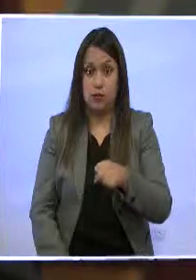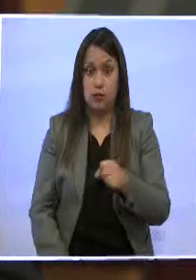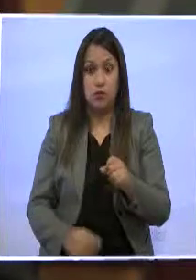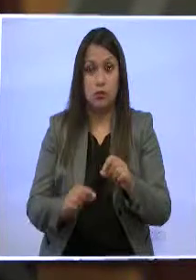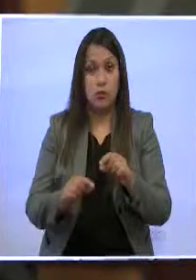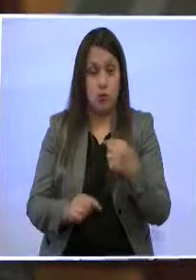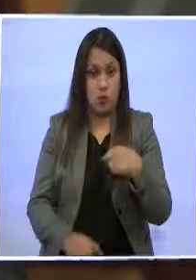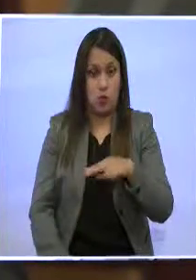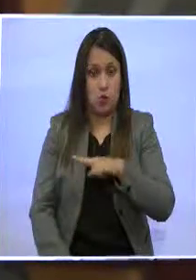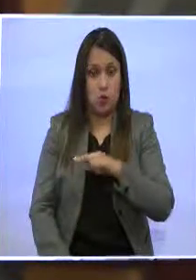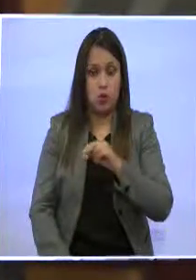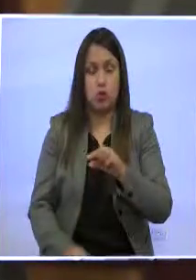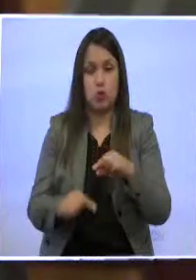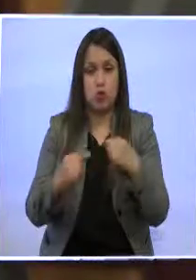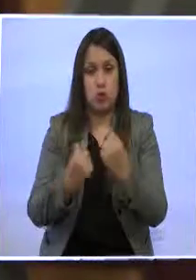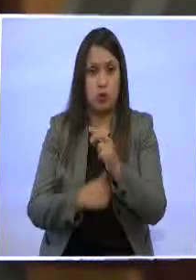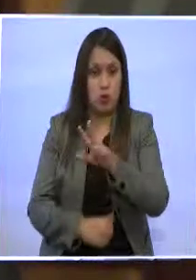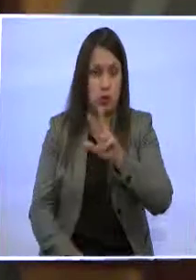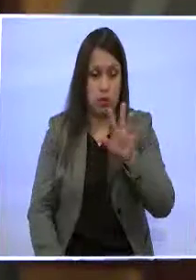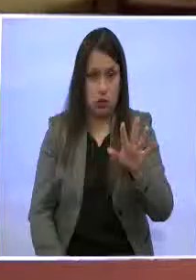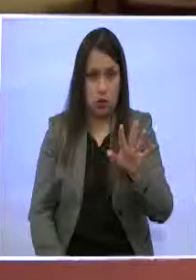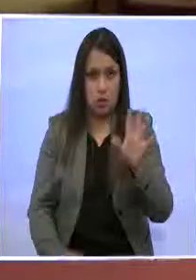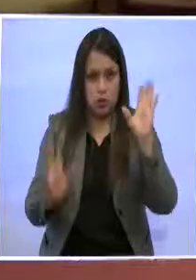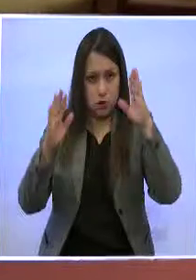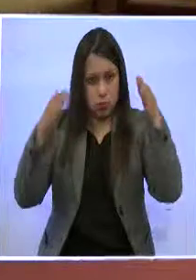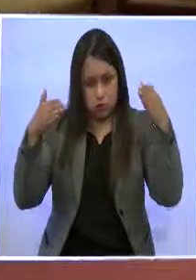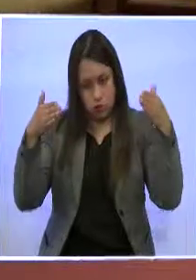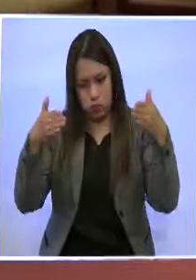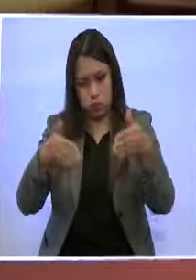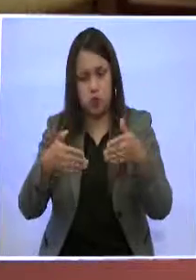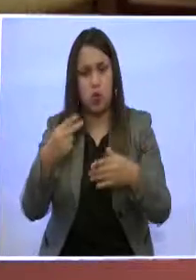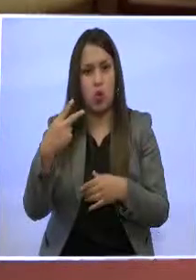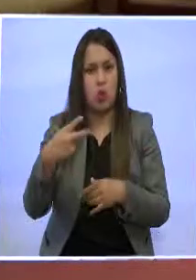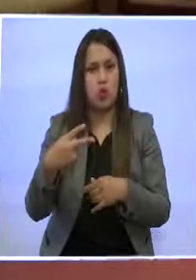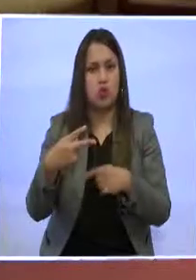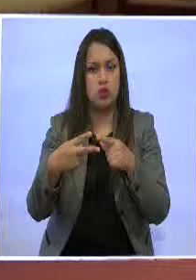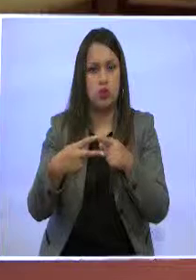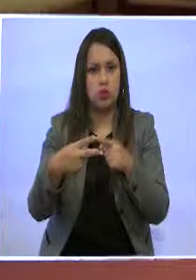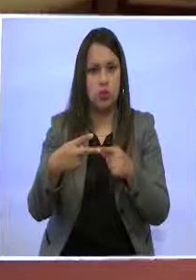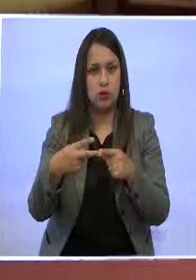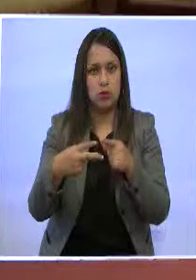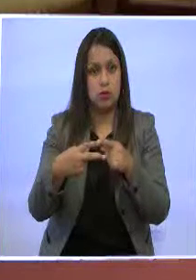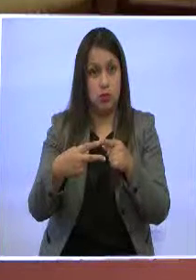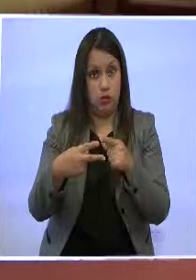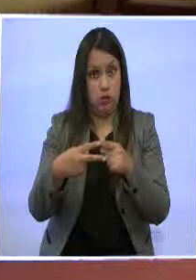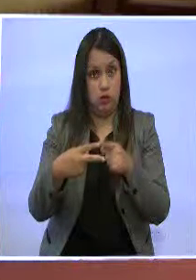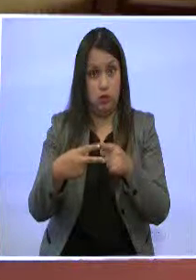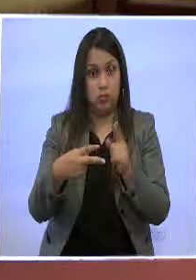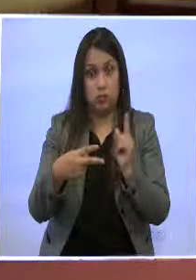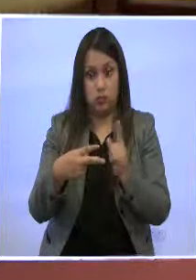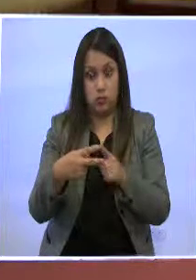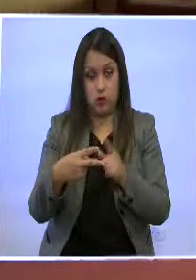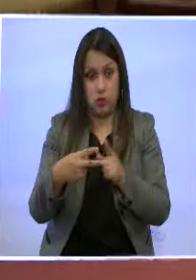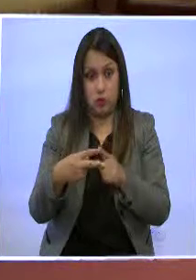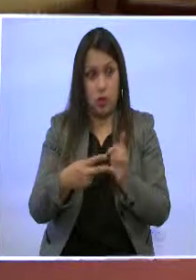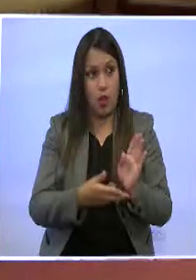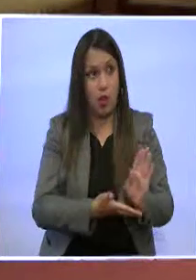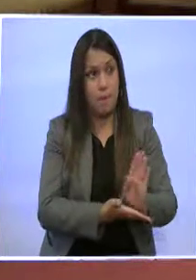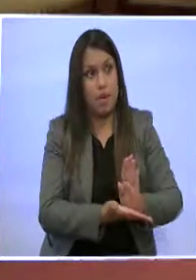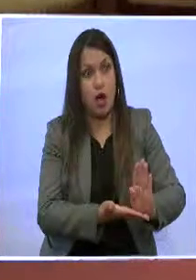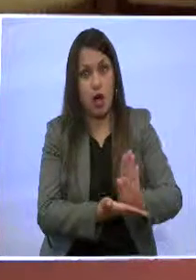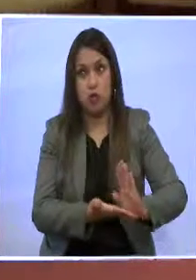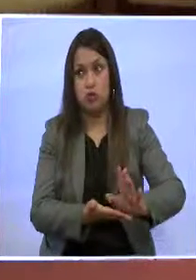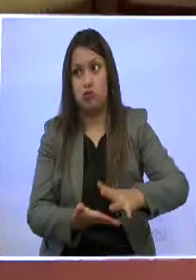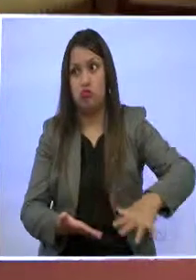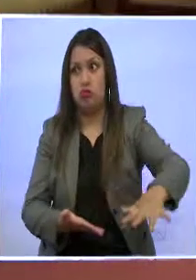hemos concentrado en dos temas que para nosotros son muy importantes. El primero es el de la regularización de barrios, que nosotros lo